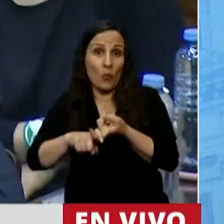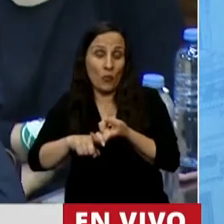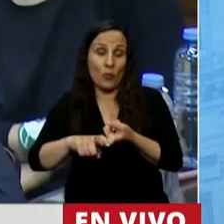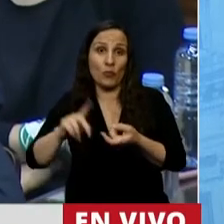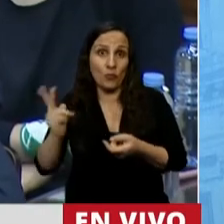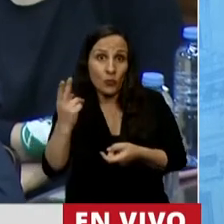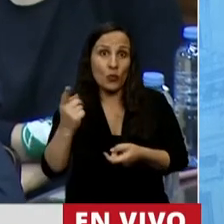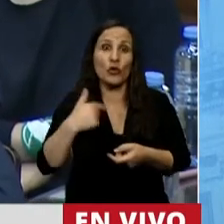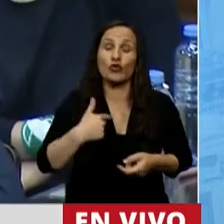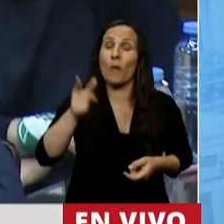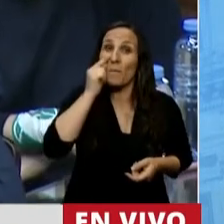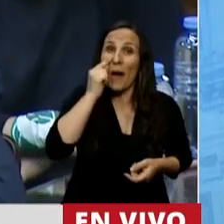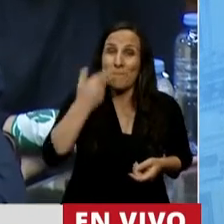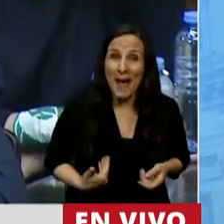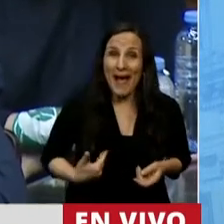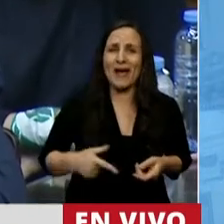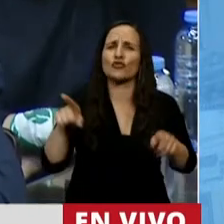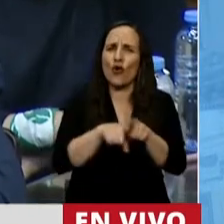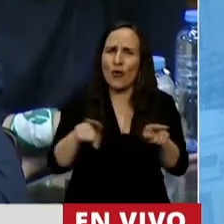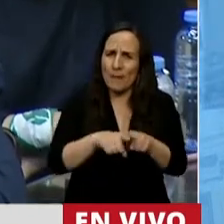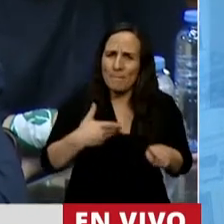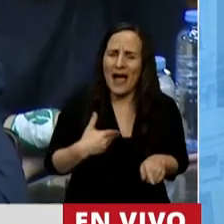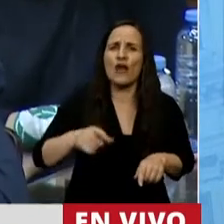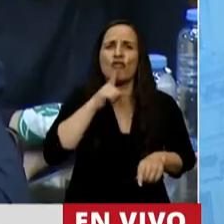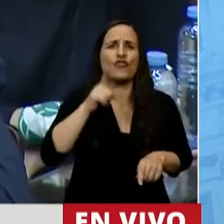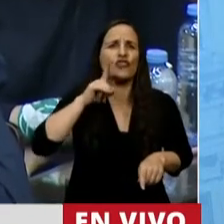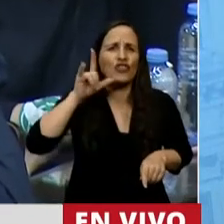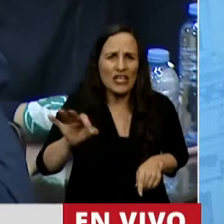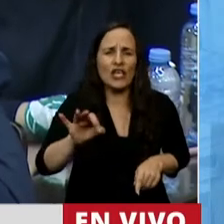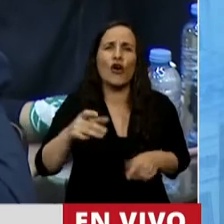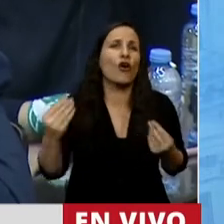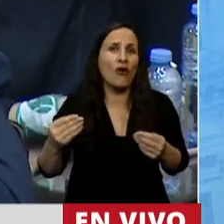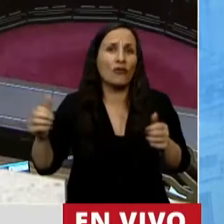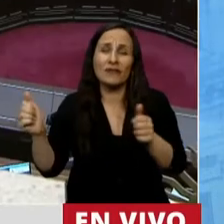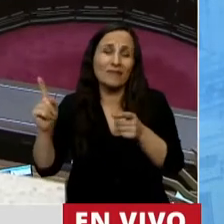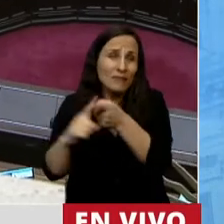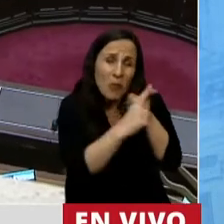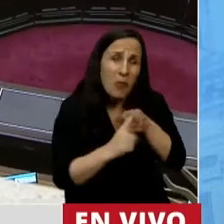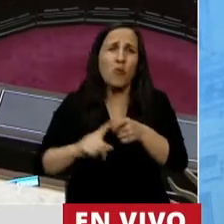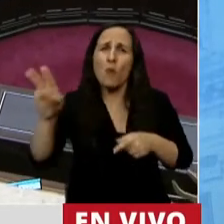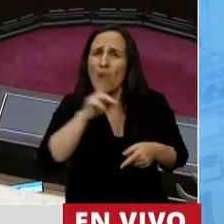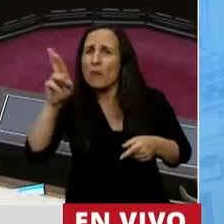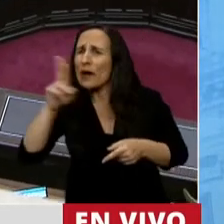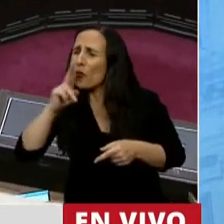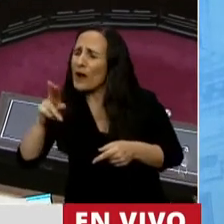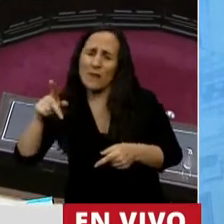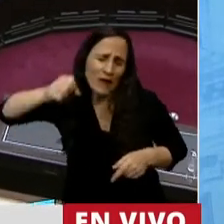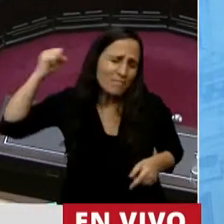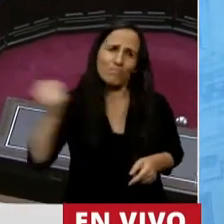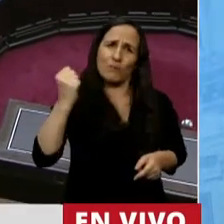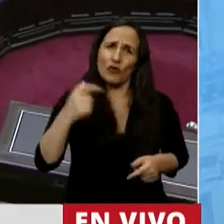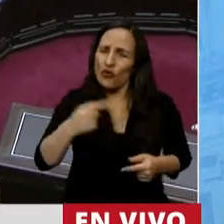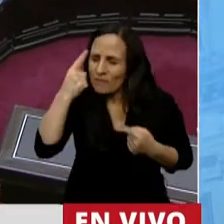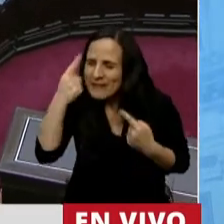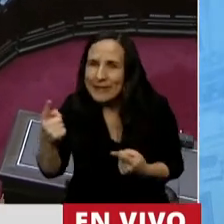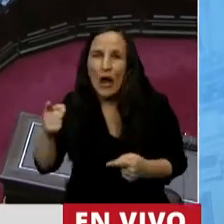porque soy padre, porque soy hermano, porque soy tío de grandes mujeres. Yo creo en ellas, no creo que